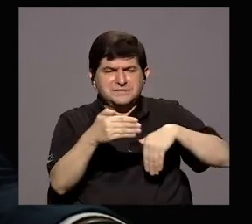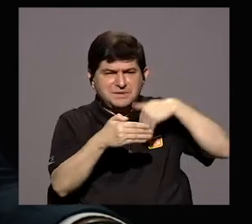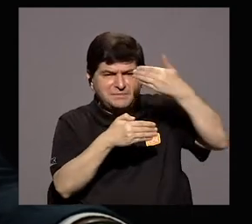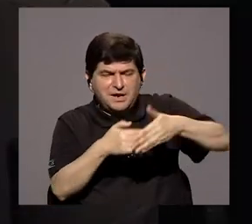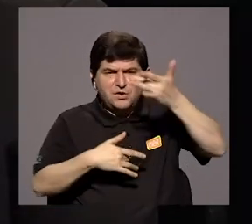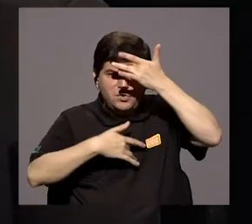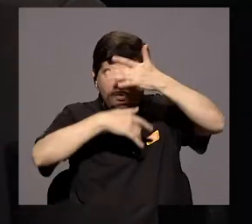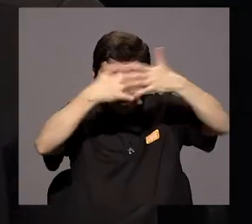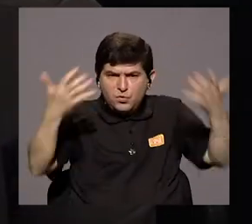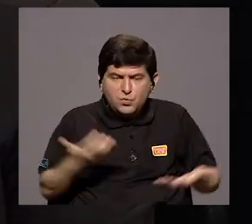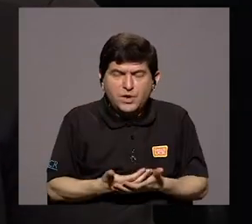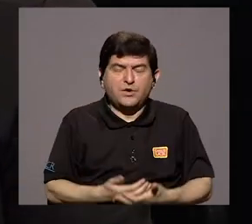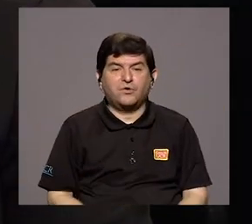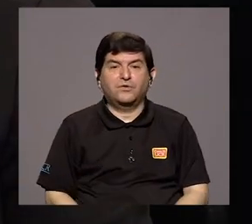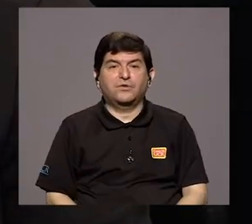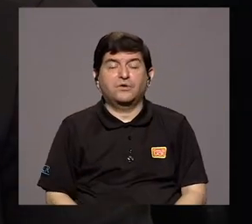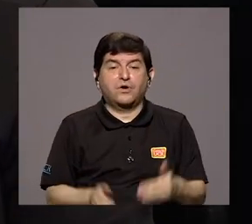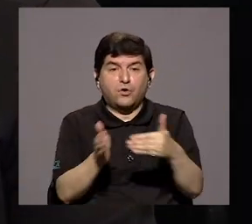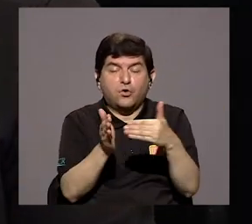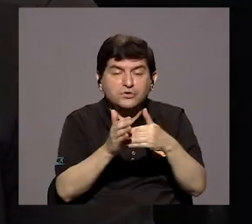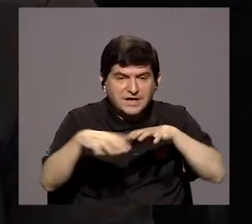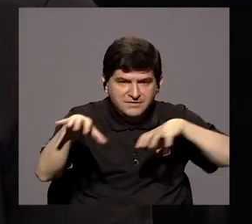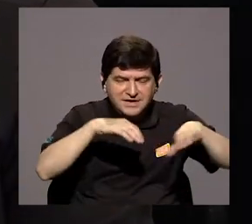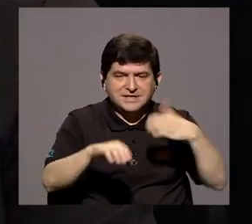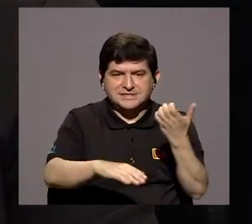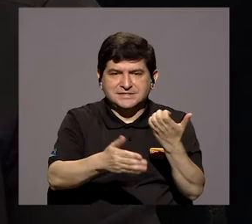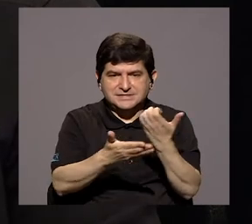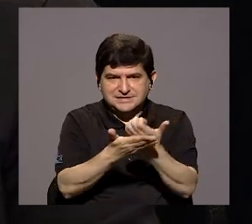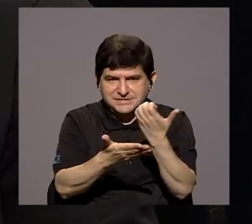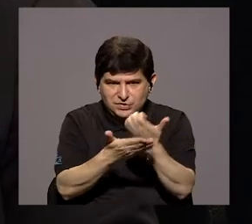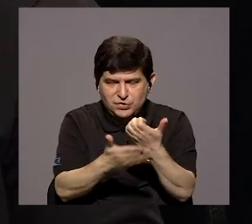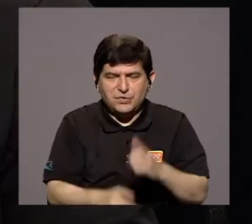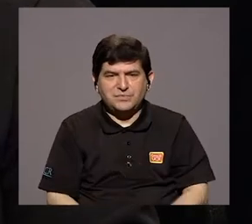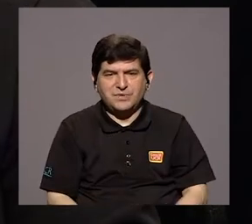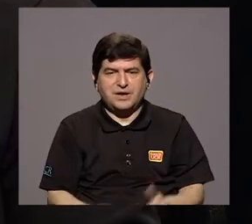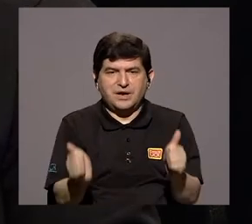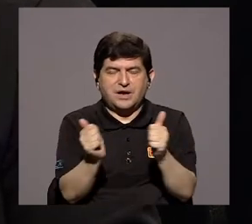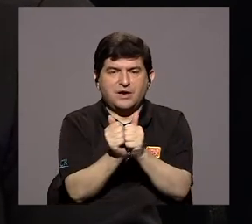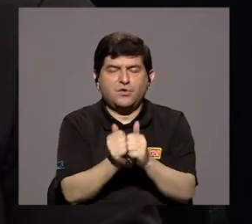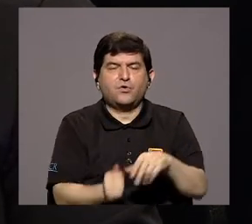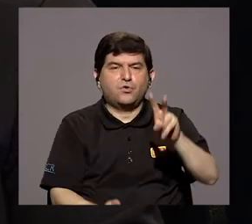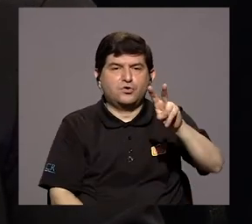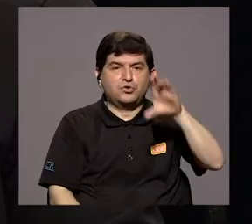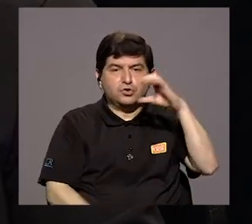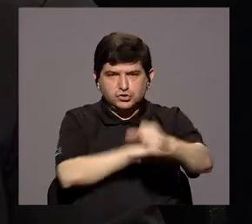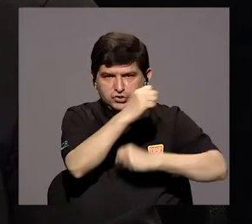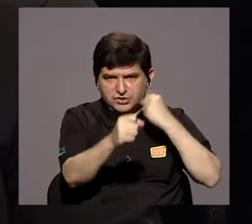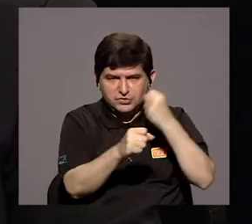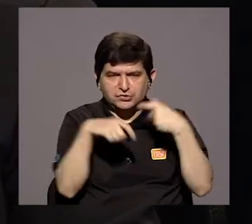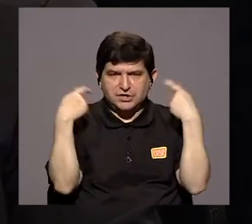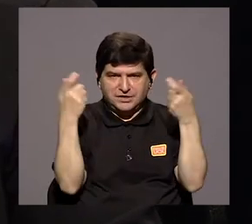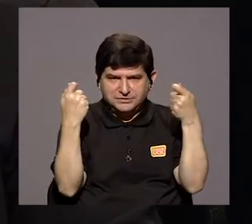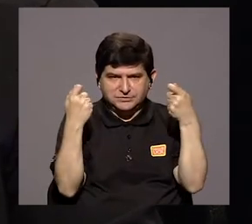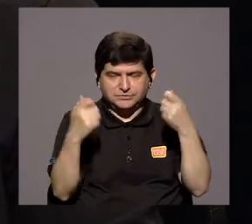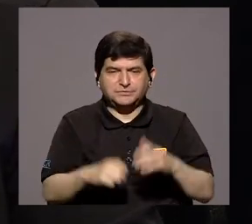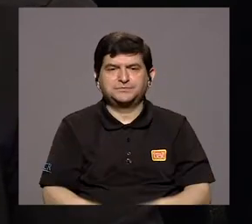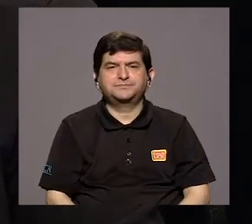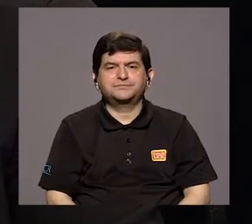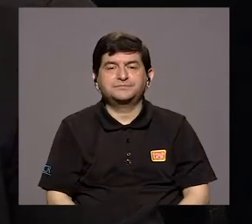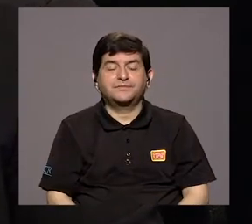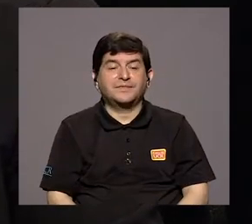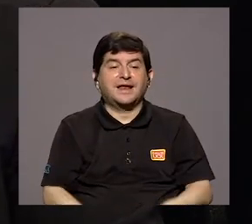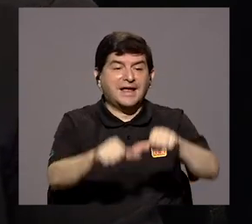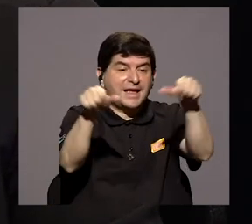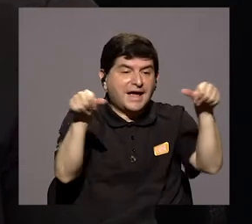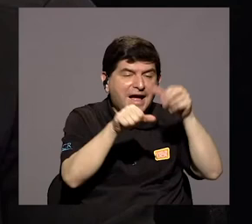Pues la reactivación económica, en vía, con Canal de Bicentenario ahora, ¿verdad? Necesitamos que el sector